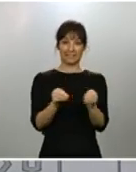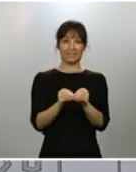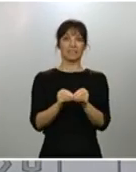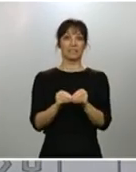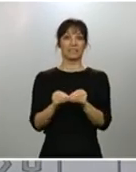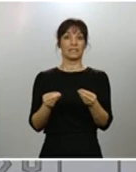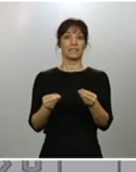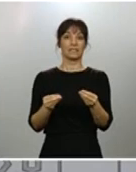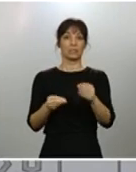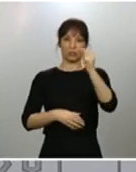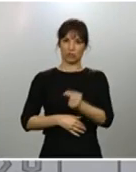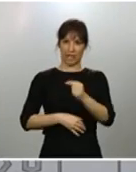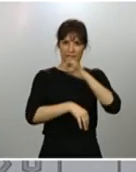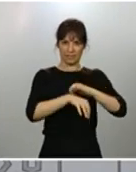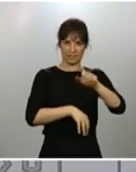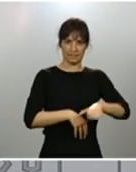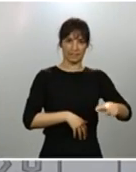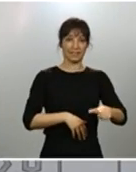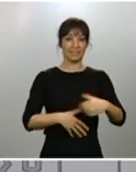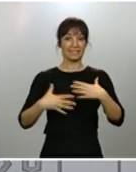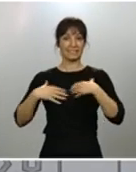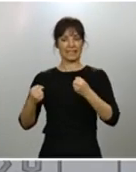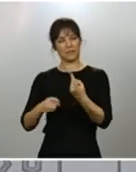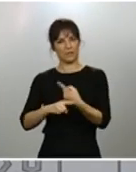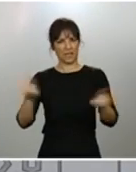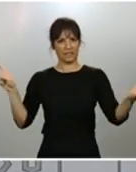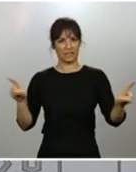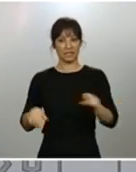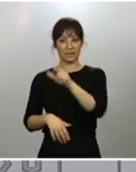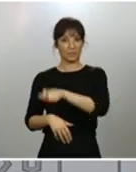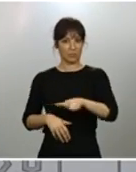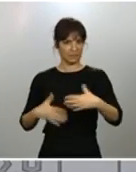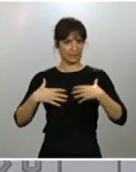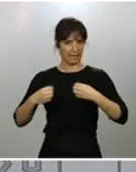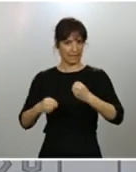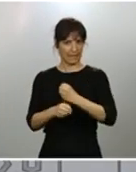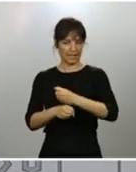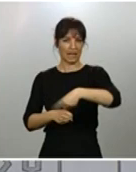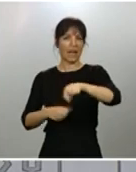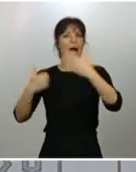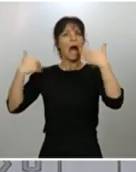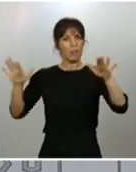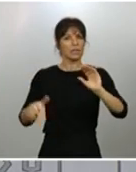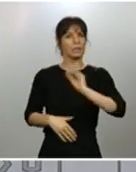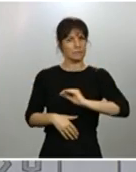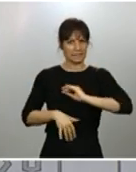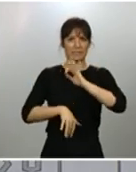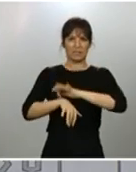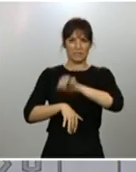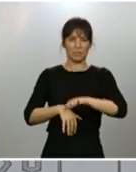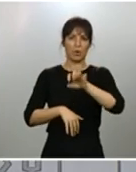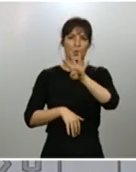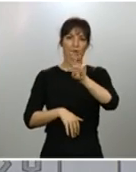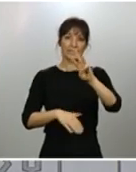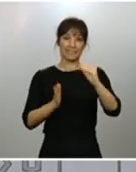casos. Nos indican que tenemos una población de sanitarios que, pese a haber tenido una incidencia importante, tenemos 43.000 sanitarios